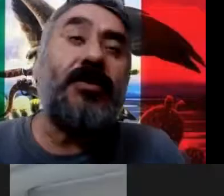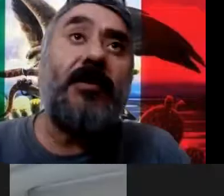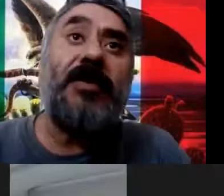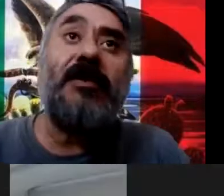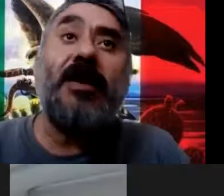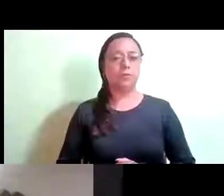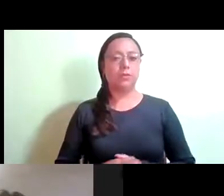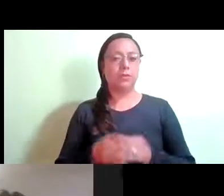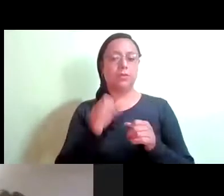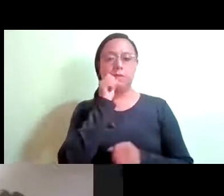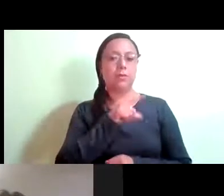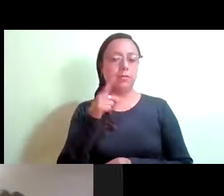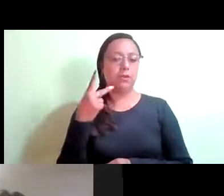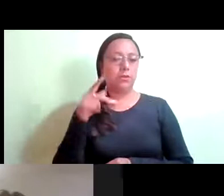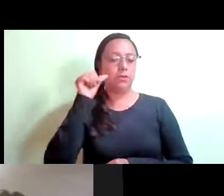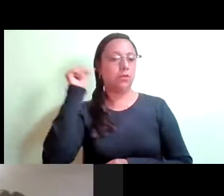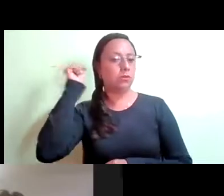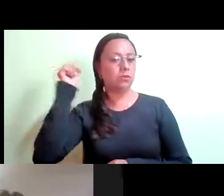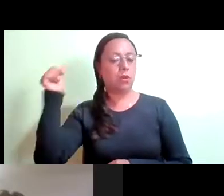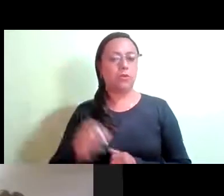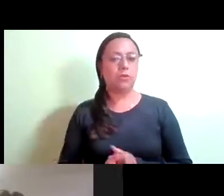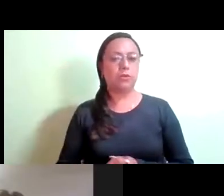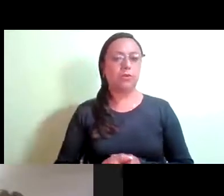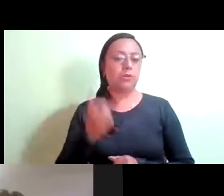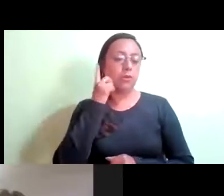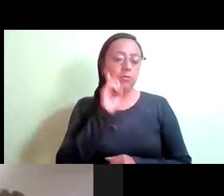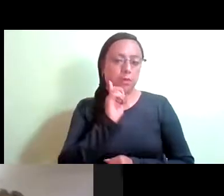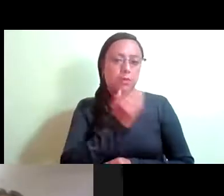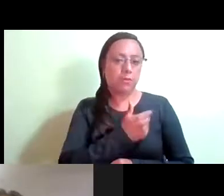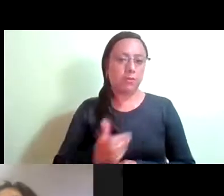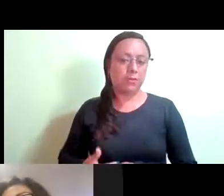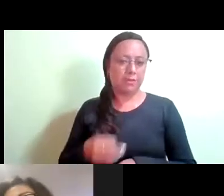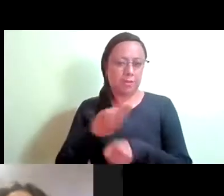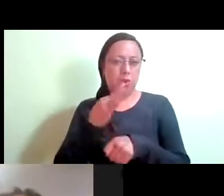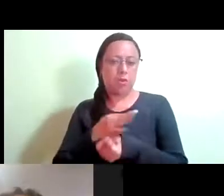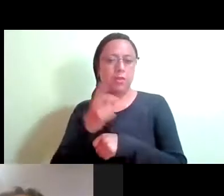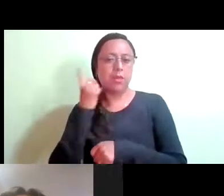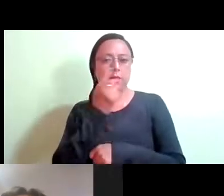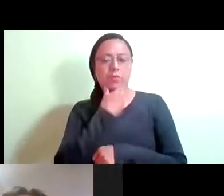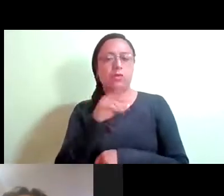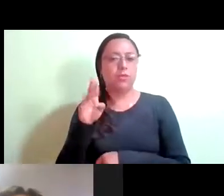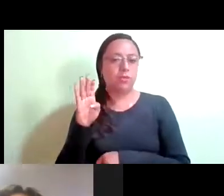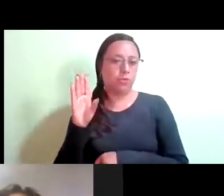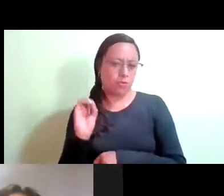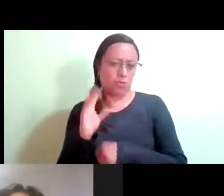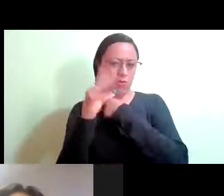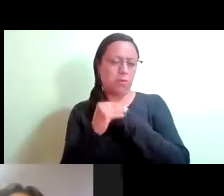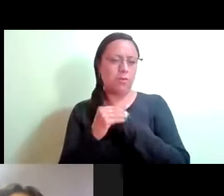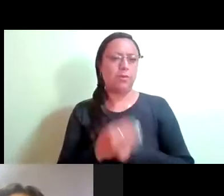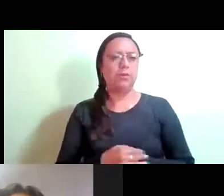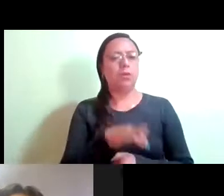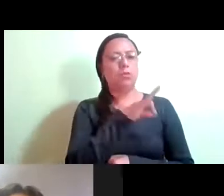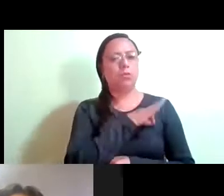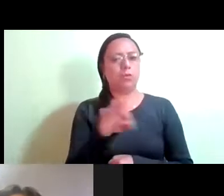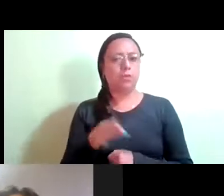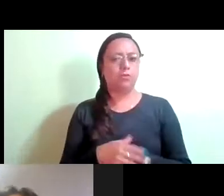Diputada presidenta, pues, este, ahorita que en lo que se conecta el diputado Ricardo Rubio, si me permite, pues, sería conveniente, pues, ir a, a